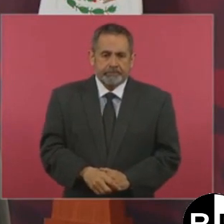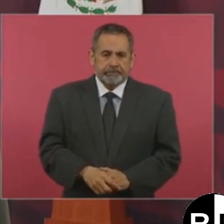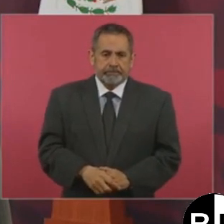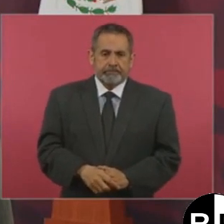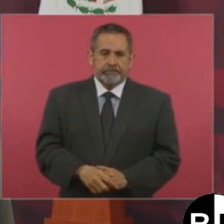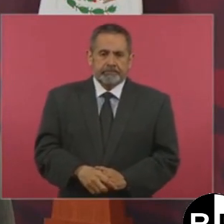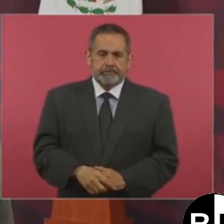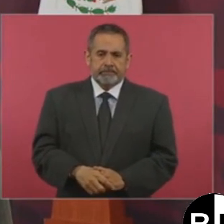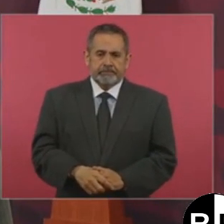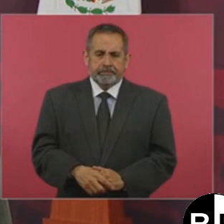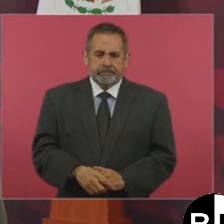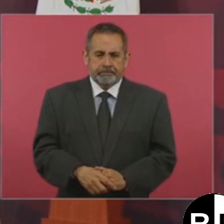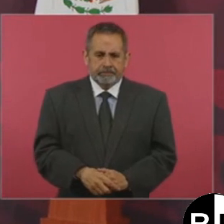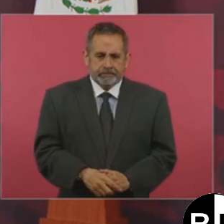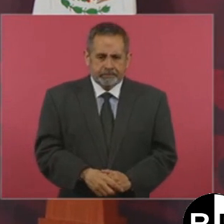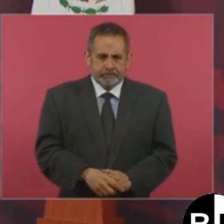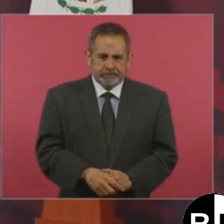¿Dónde está la empleada?